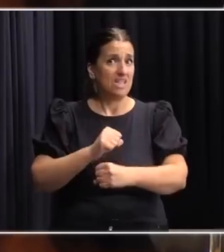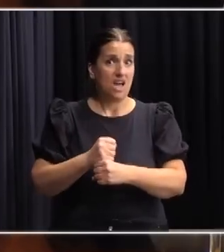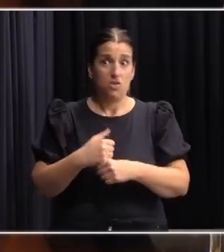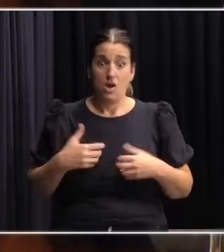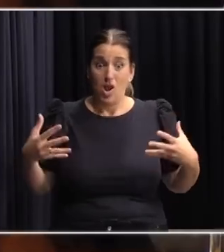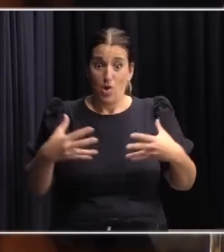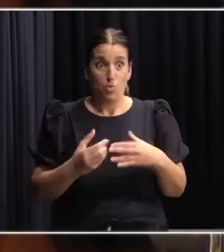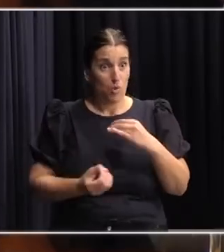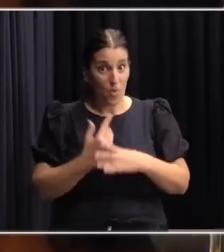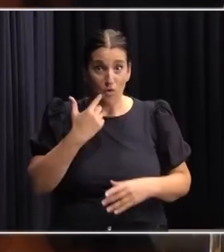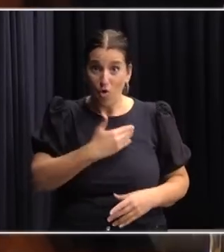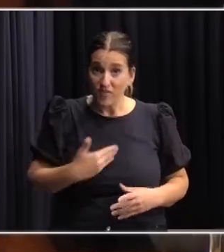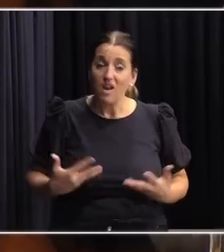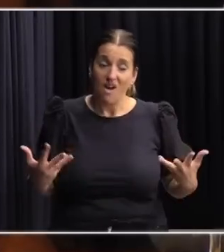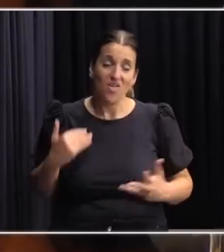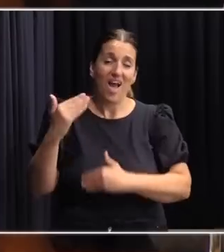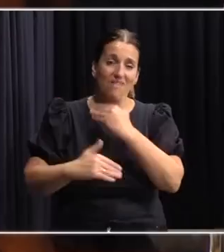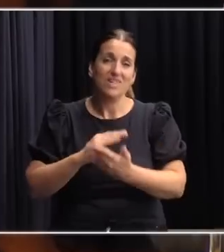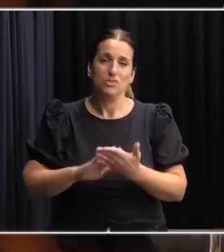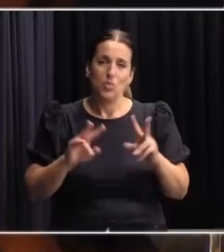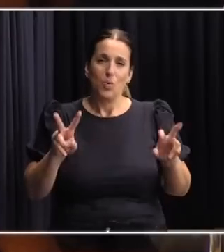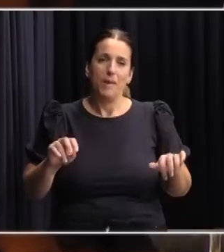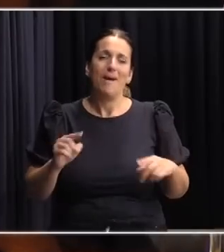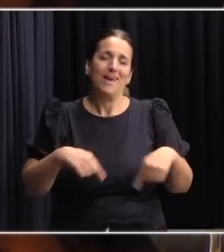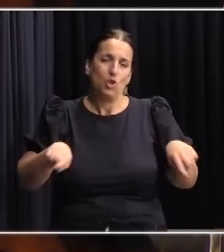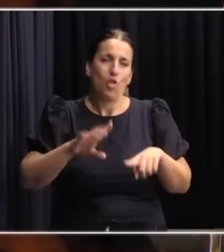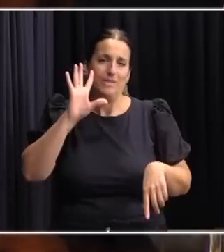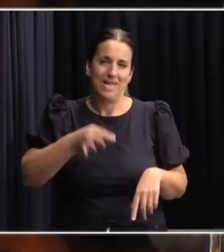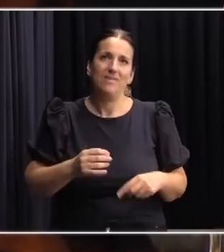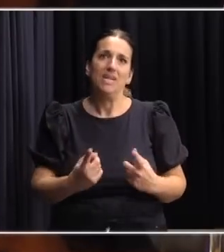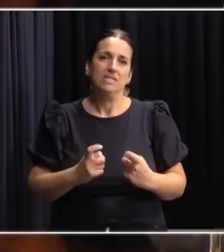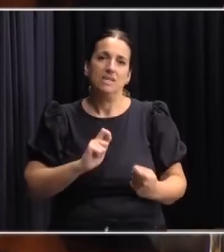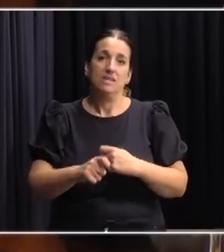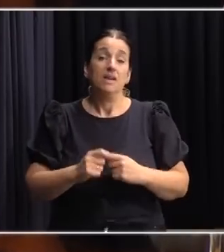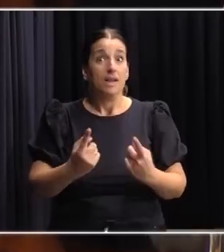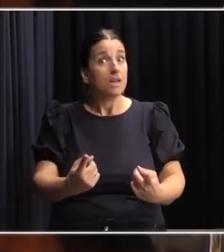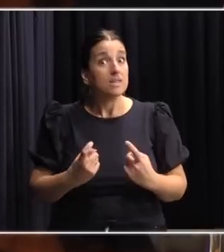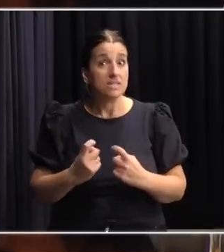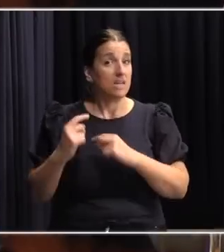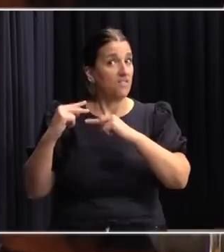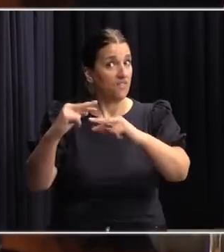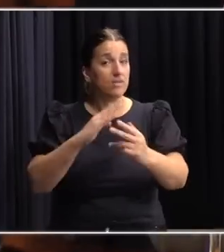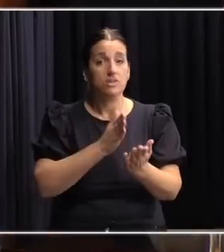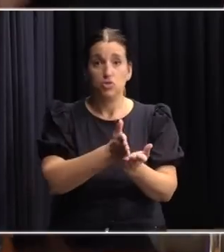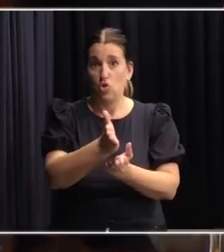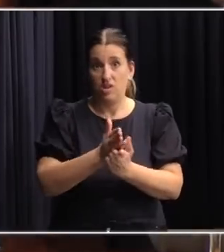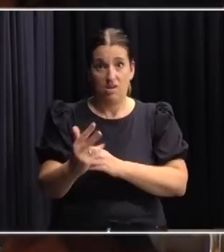coalición y avanza, entre otras cosas, insisto, con una reforma necesaria, sostenible y solidaria.